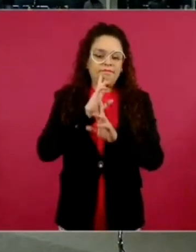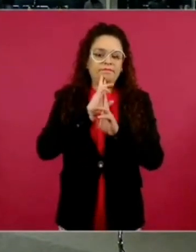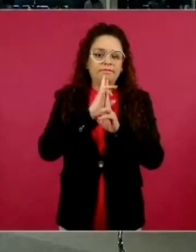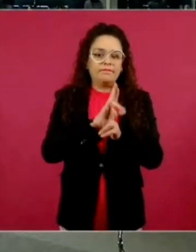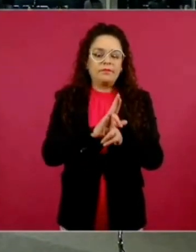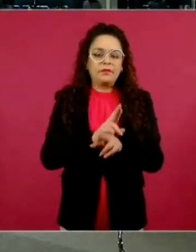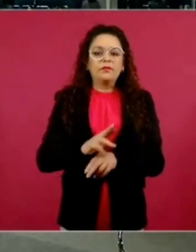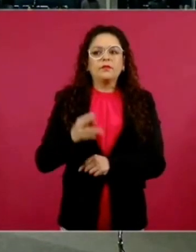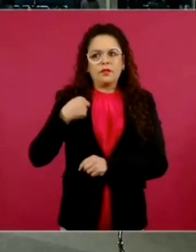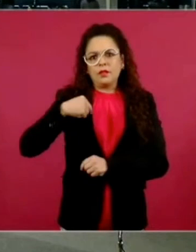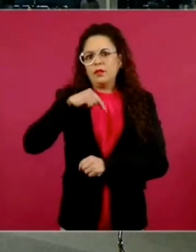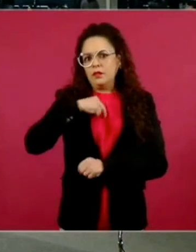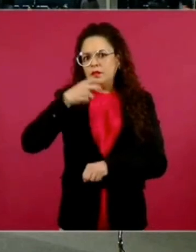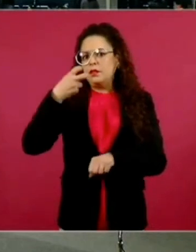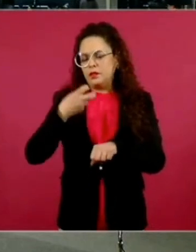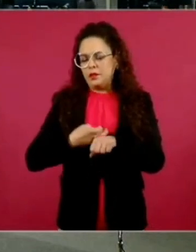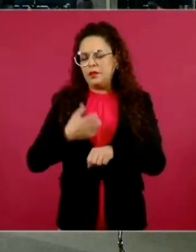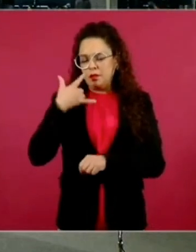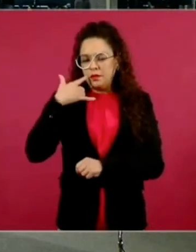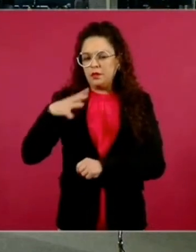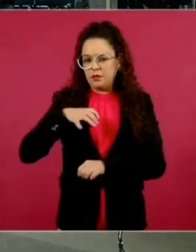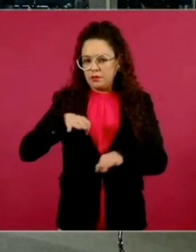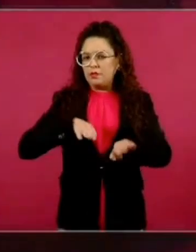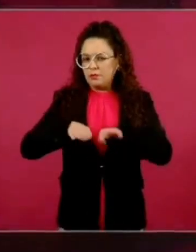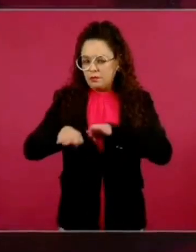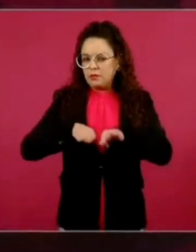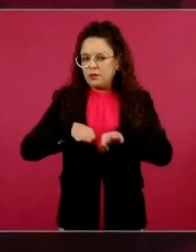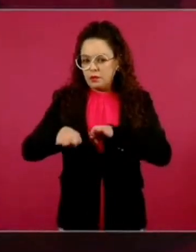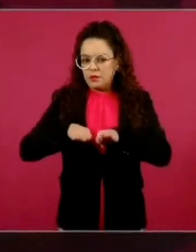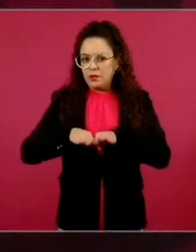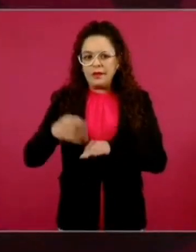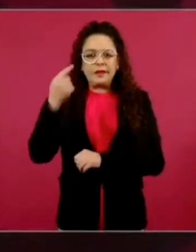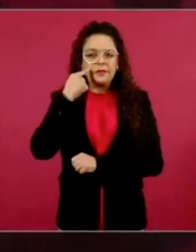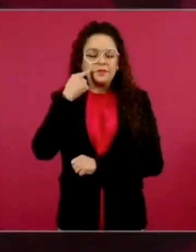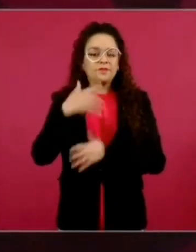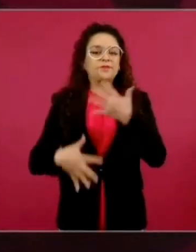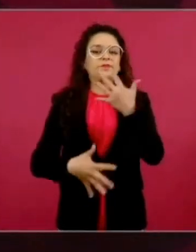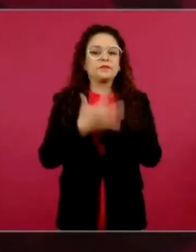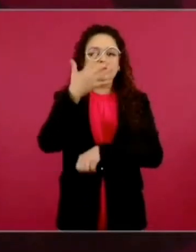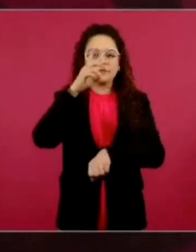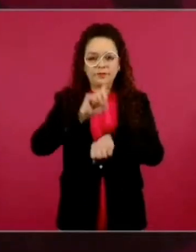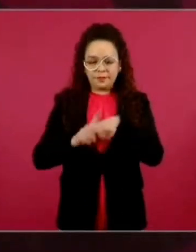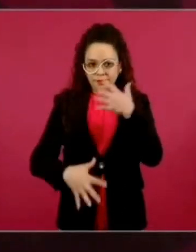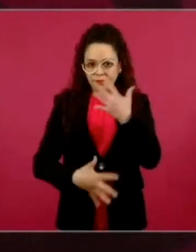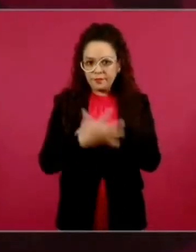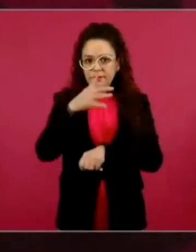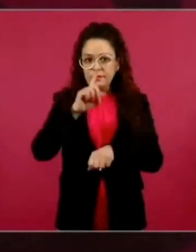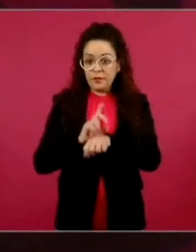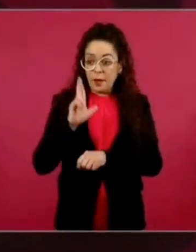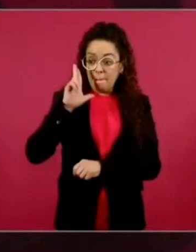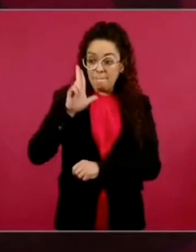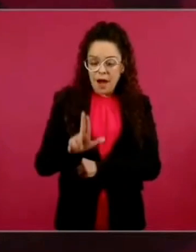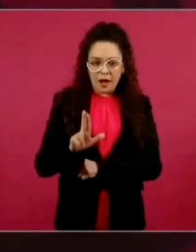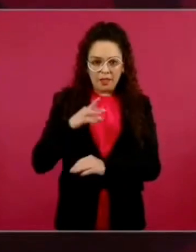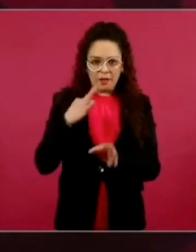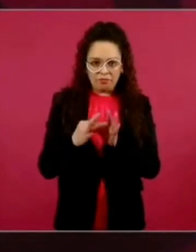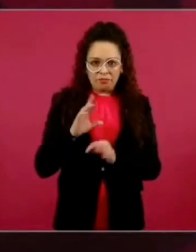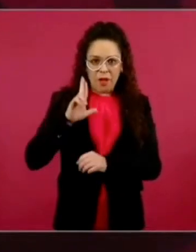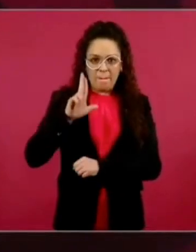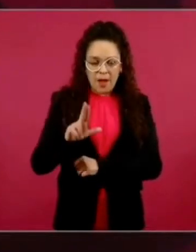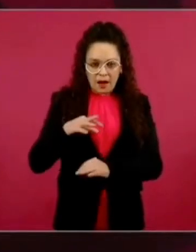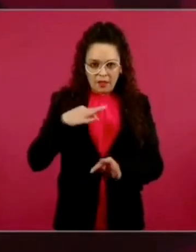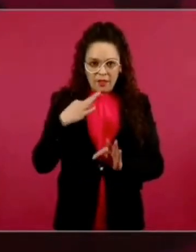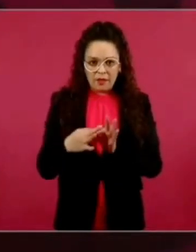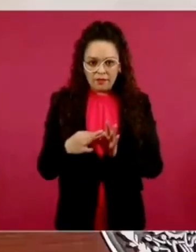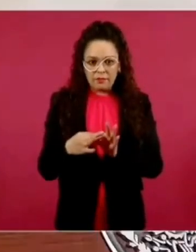Como los martes, cada 15 días se está informando